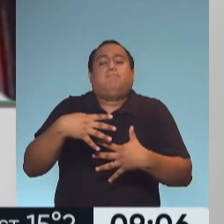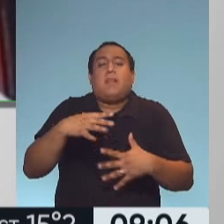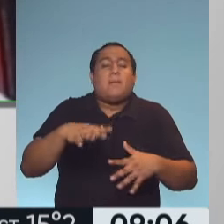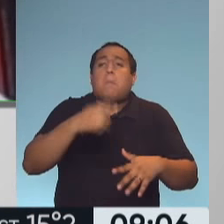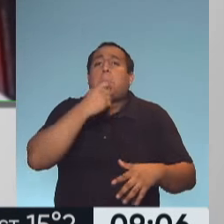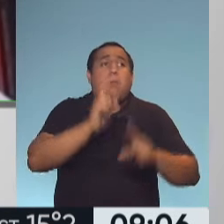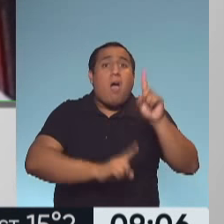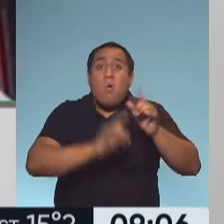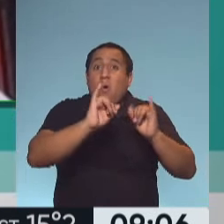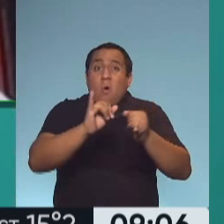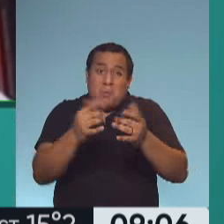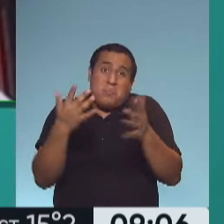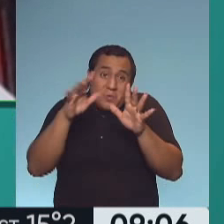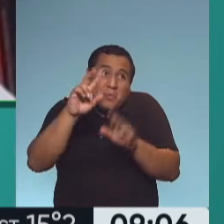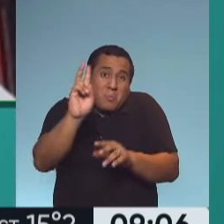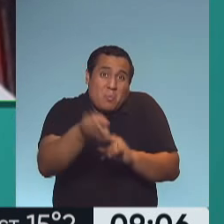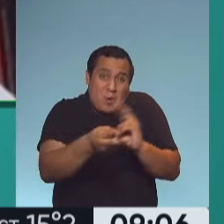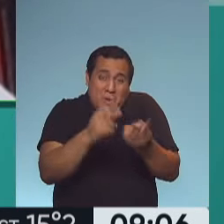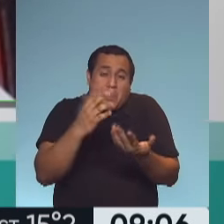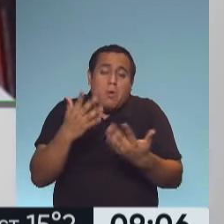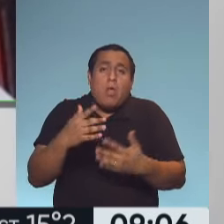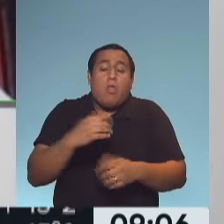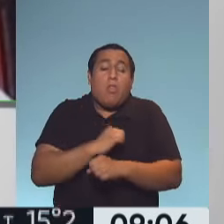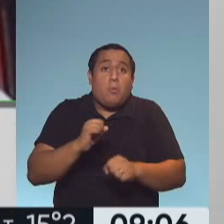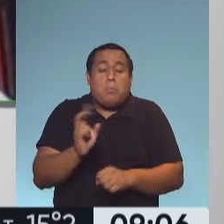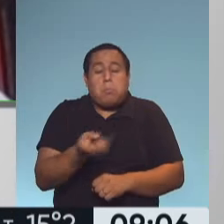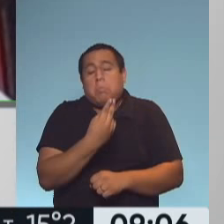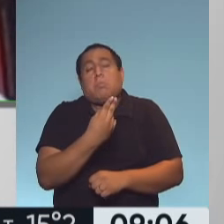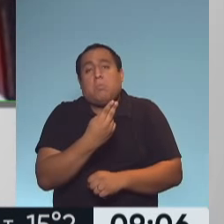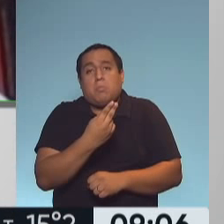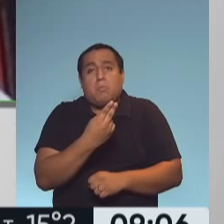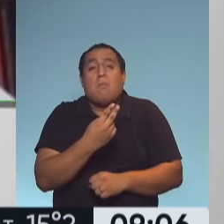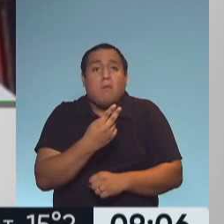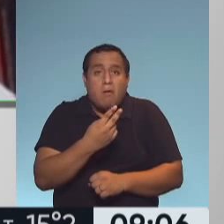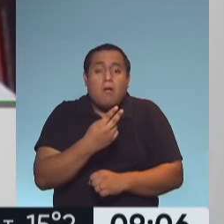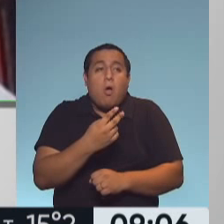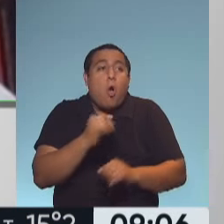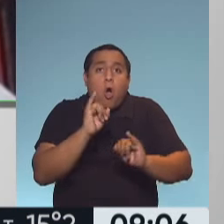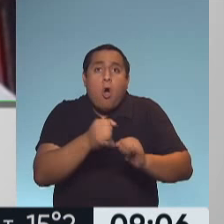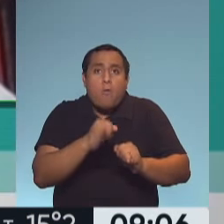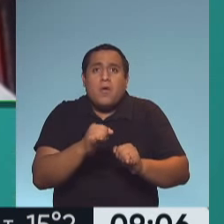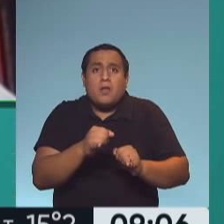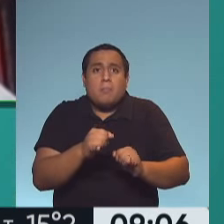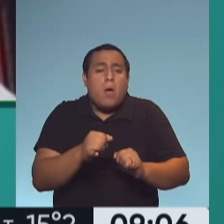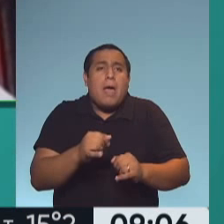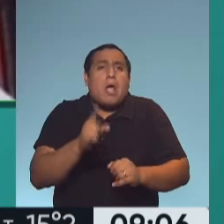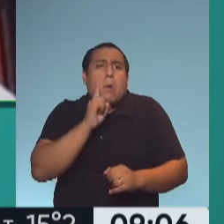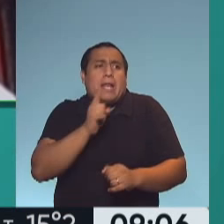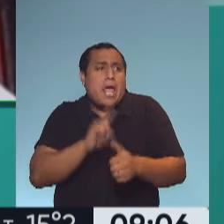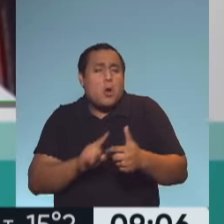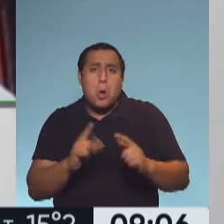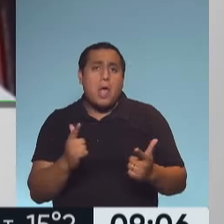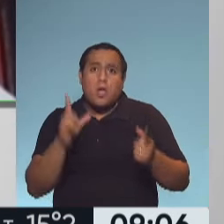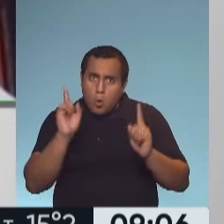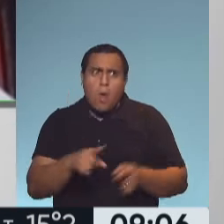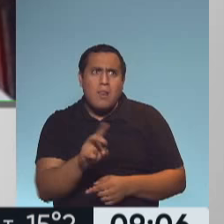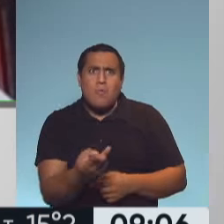más jóvenes, también pueden fallecer de muerte súbita o repentinamente, aun cuando sean jóvenes y tienen pocos factores de riesgo. Y esa